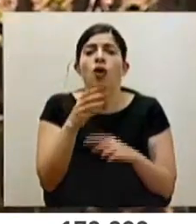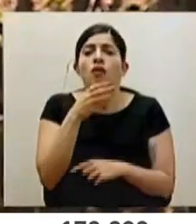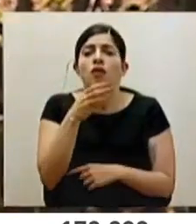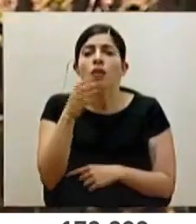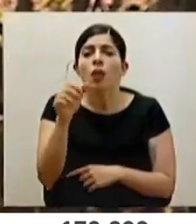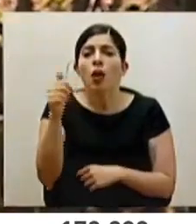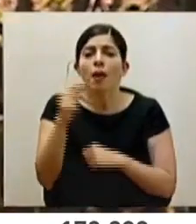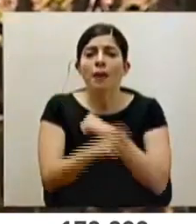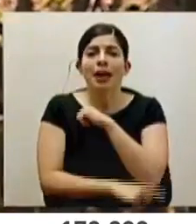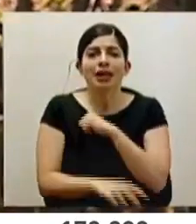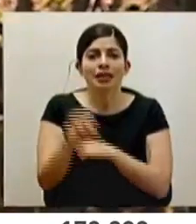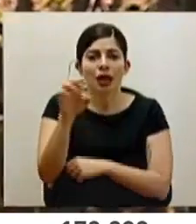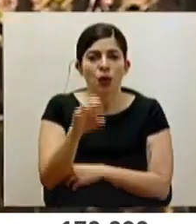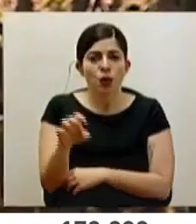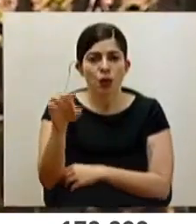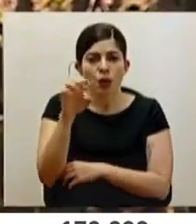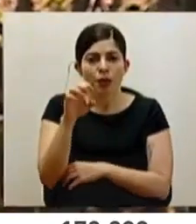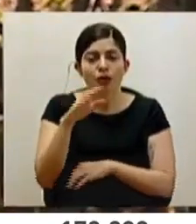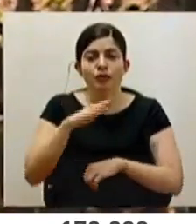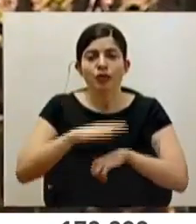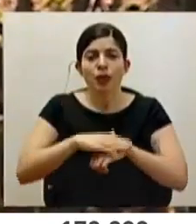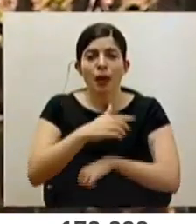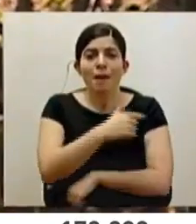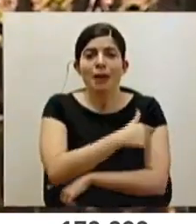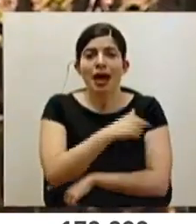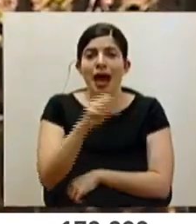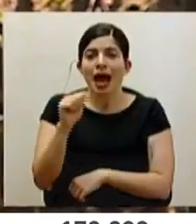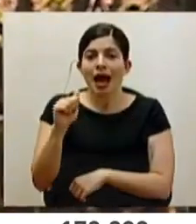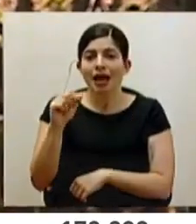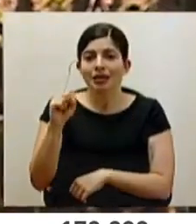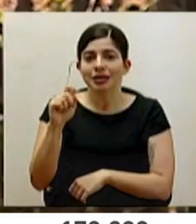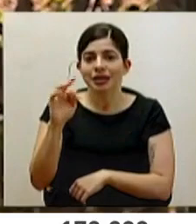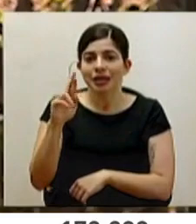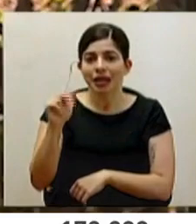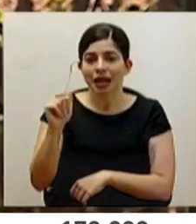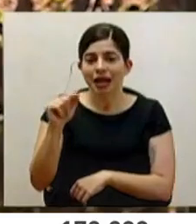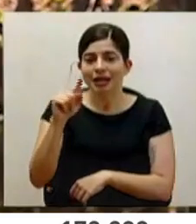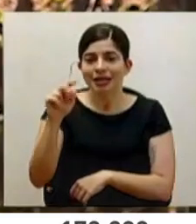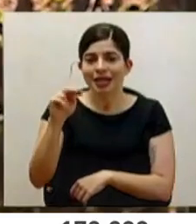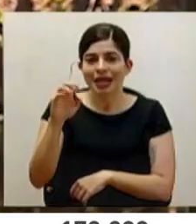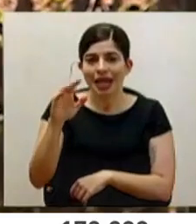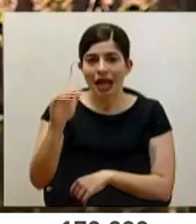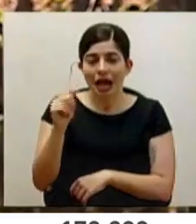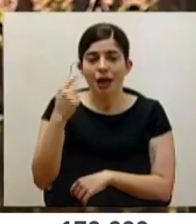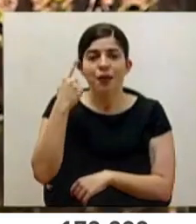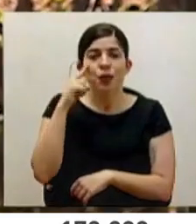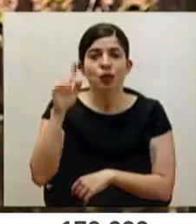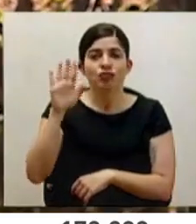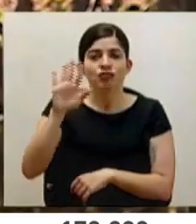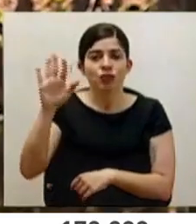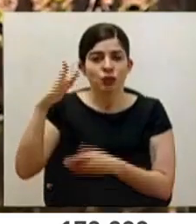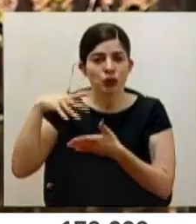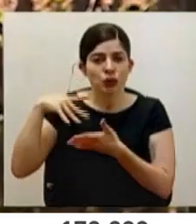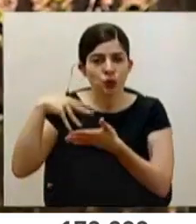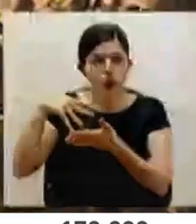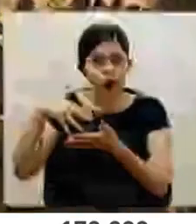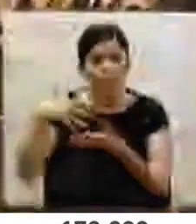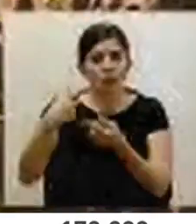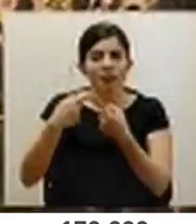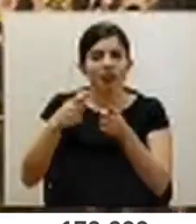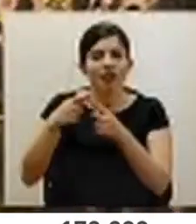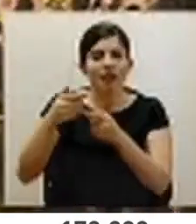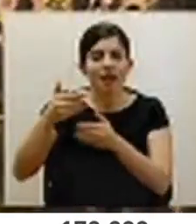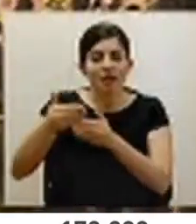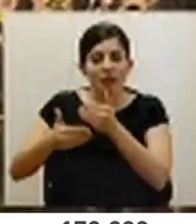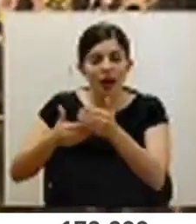hecho países de Europa con respecto a la vacuna de AstraZeneca, que debido a los estudios y a las diferentes